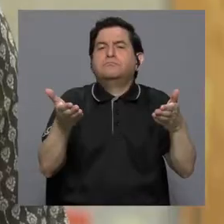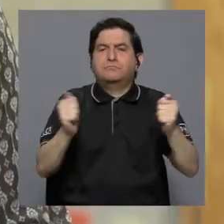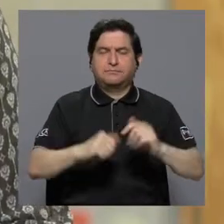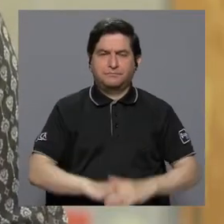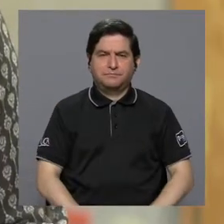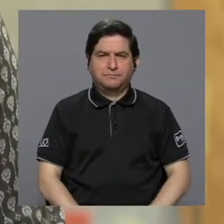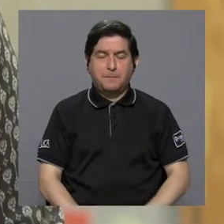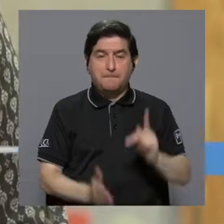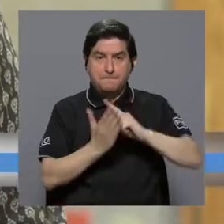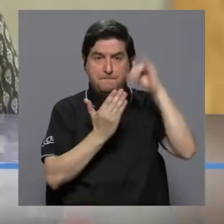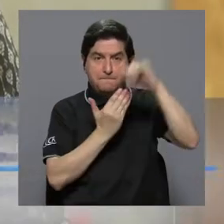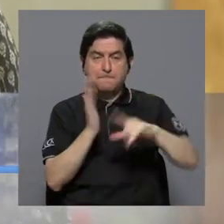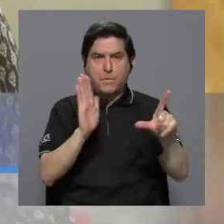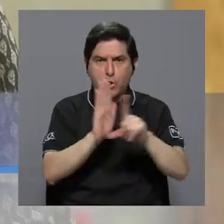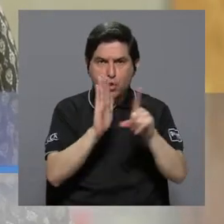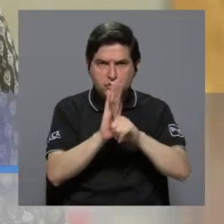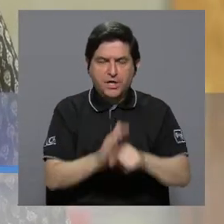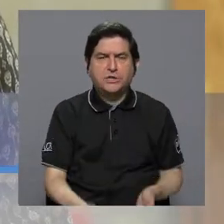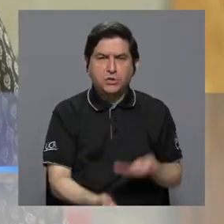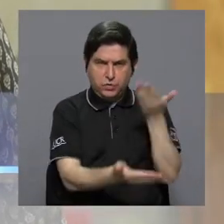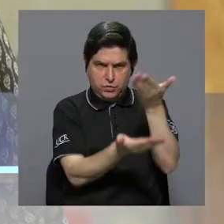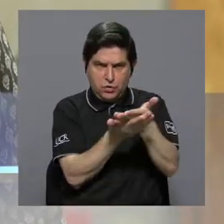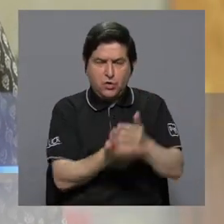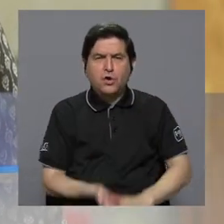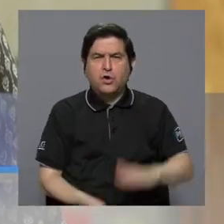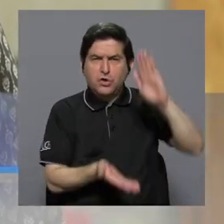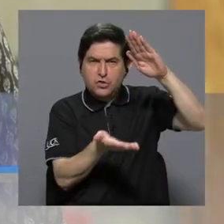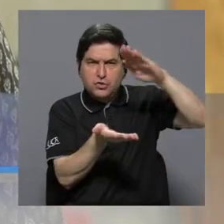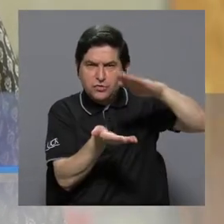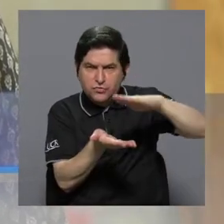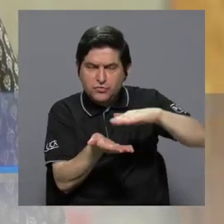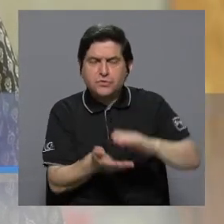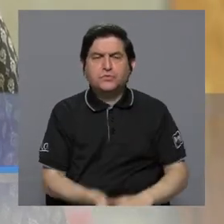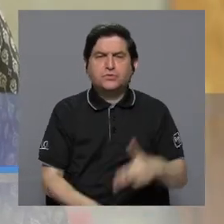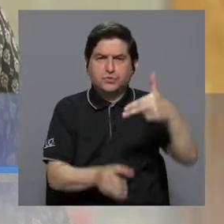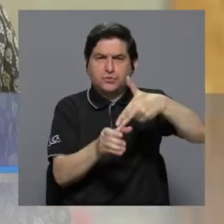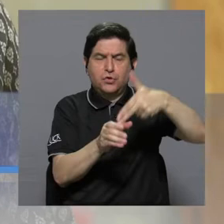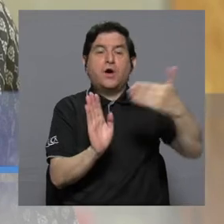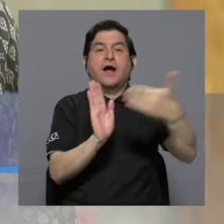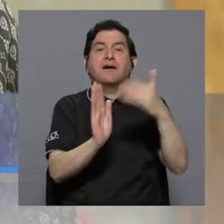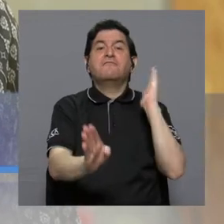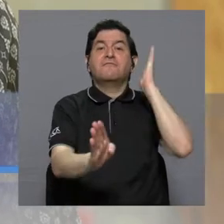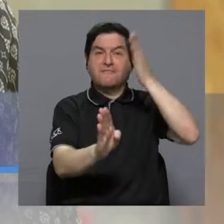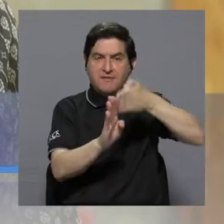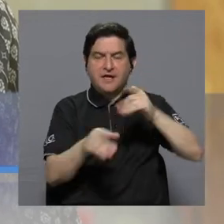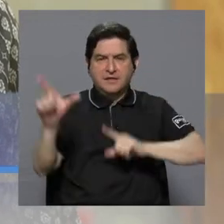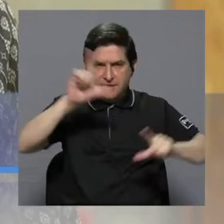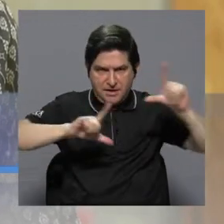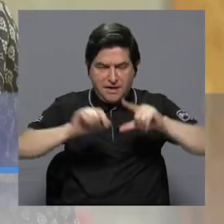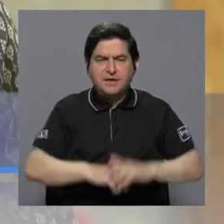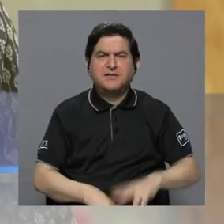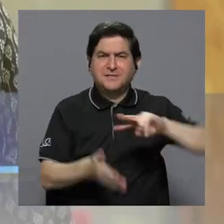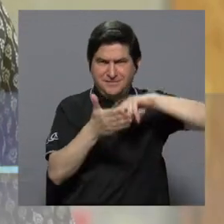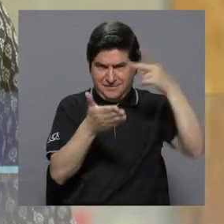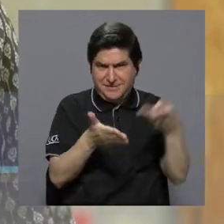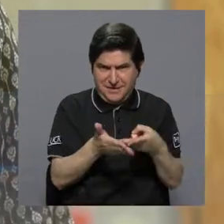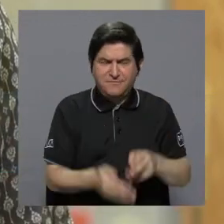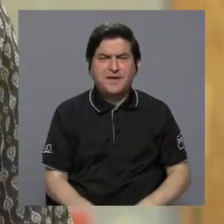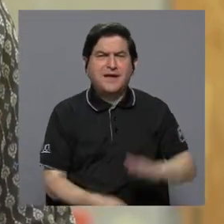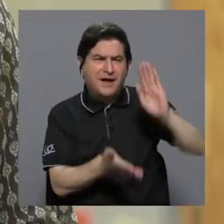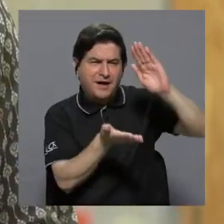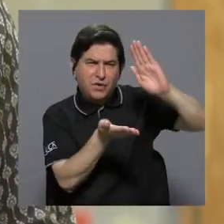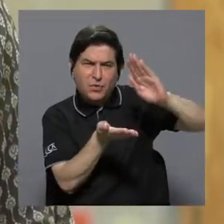Bueno, este proyecto de ley en donde se está planteando la reducción en los combustibles afecta directamente a la NAME porque esto implicaría que se